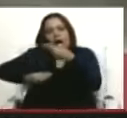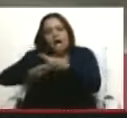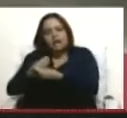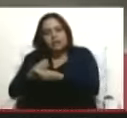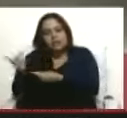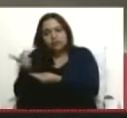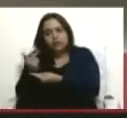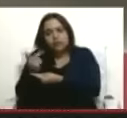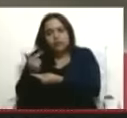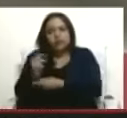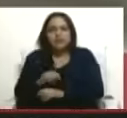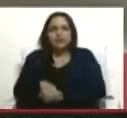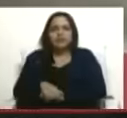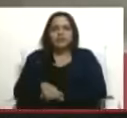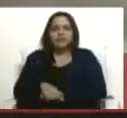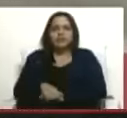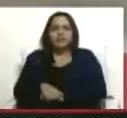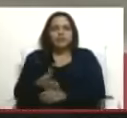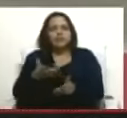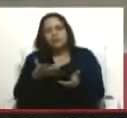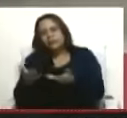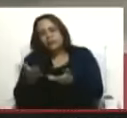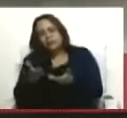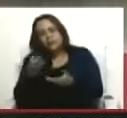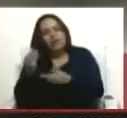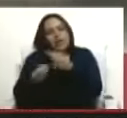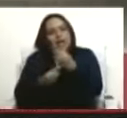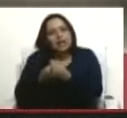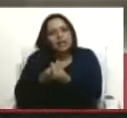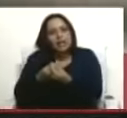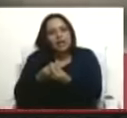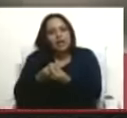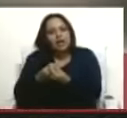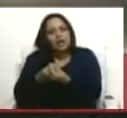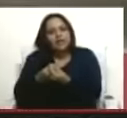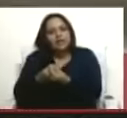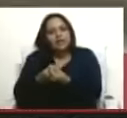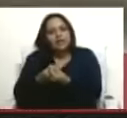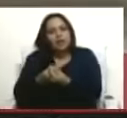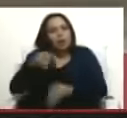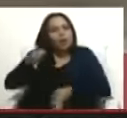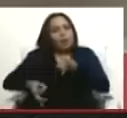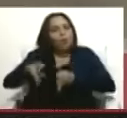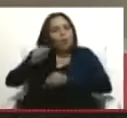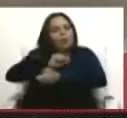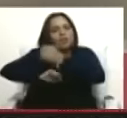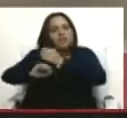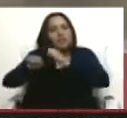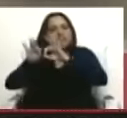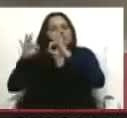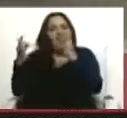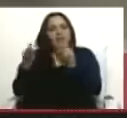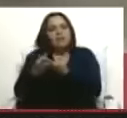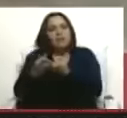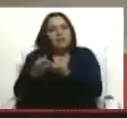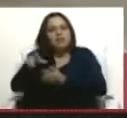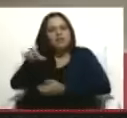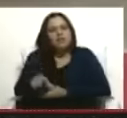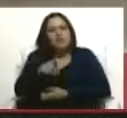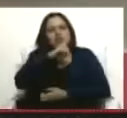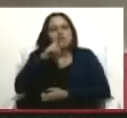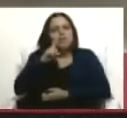literalmente, de abogados defensores a los familiares de Niño Guerrero,